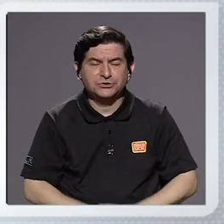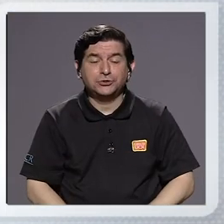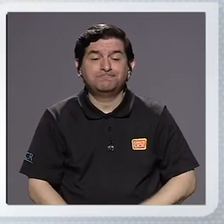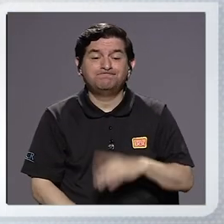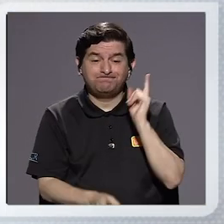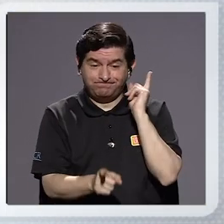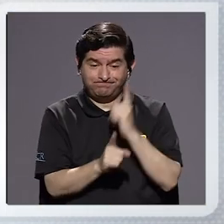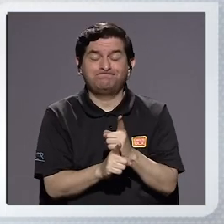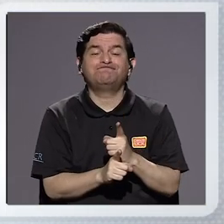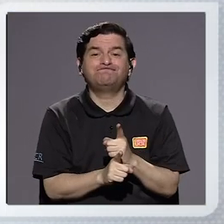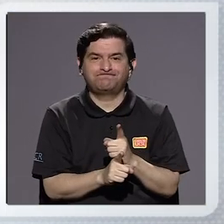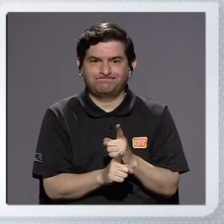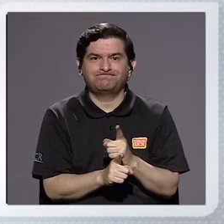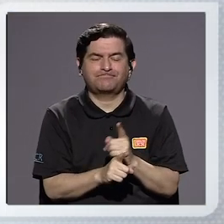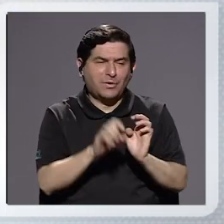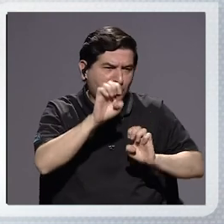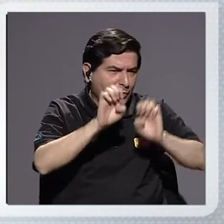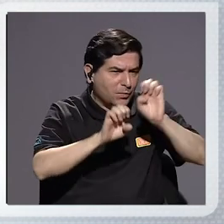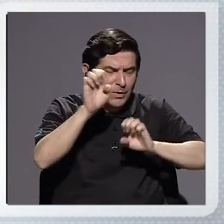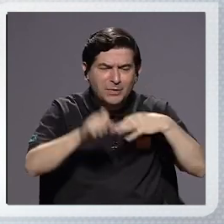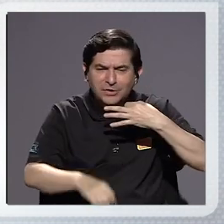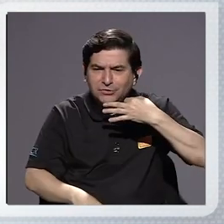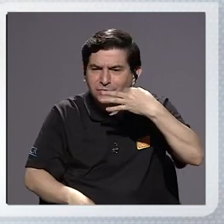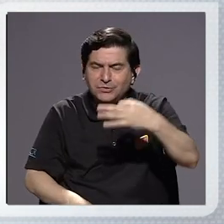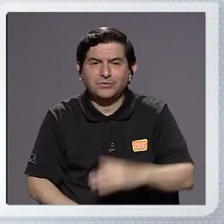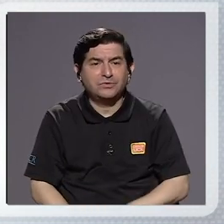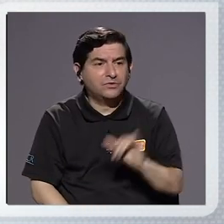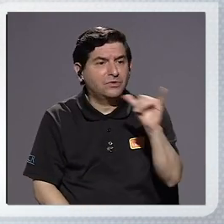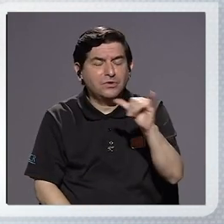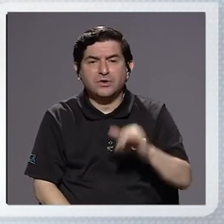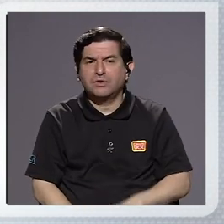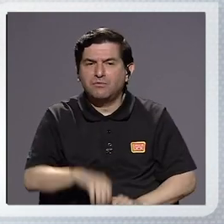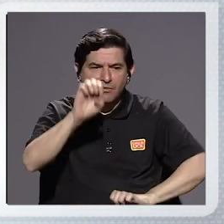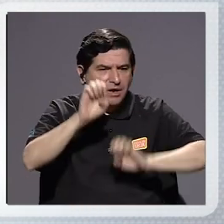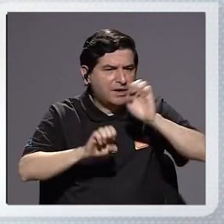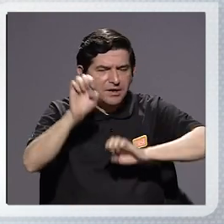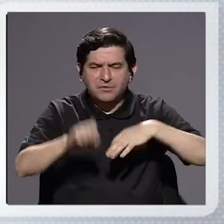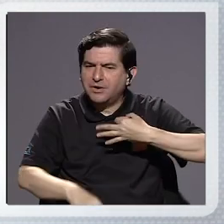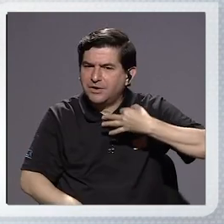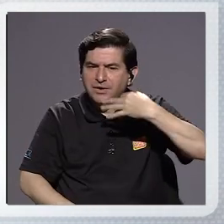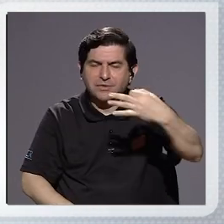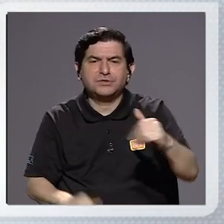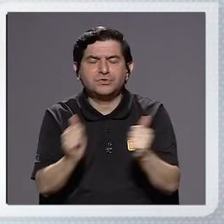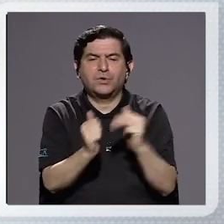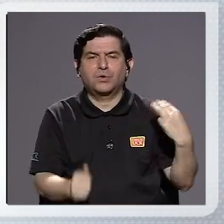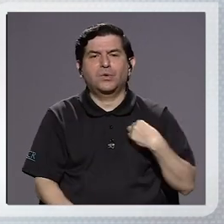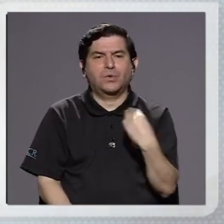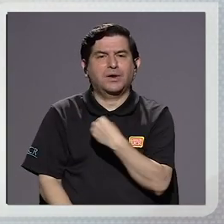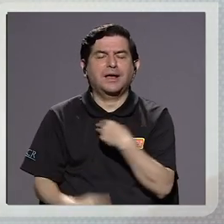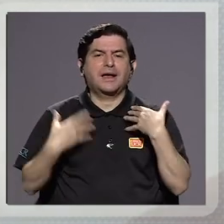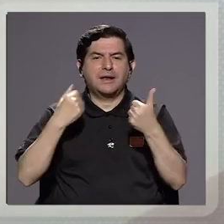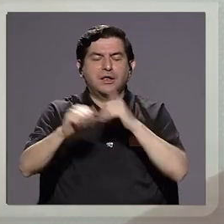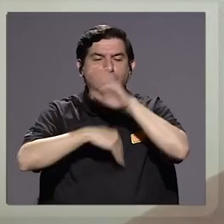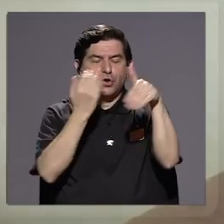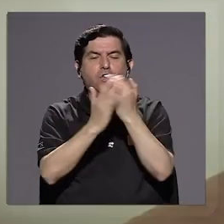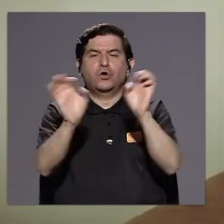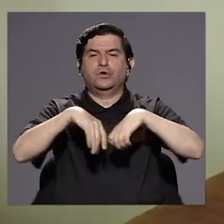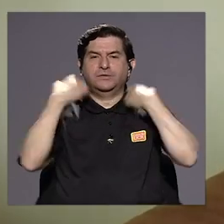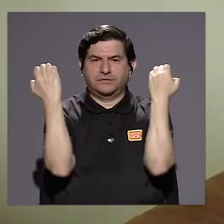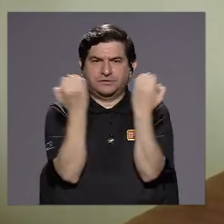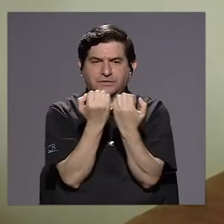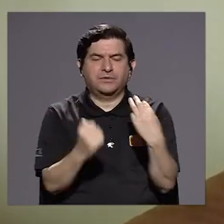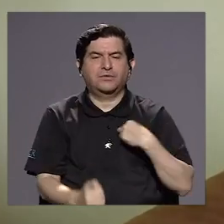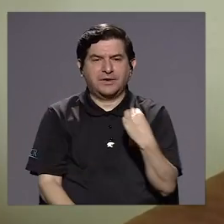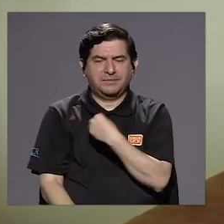Así es, estamos valorando día a día, eso es también una valoración diaria con el ministro de salud, con todo el equipo que tiene el